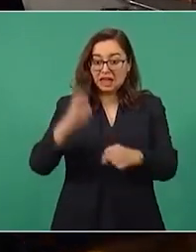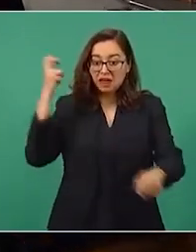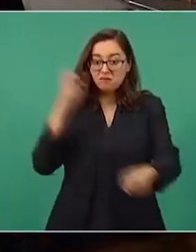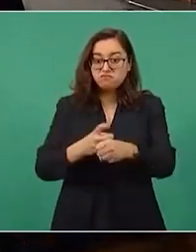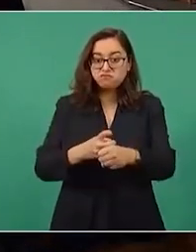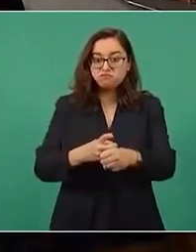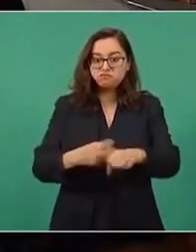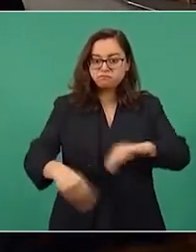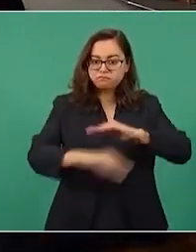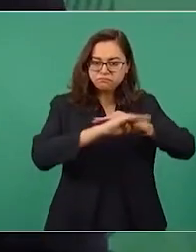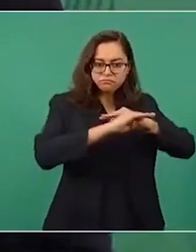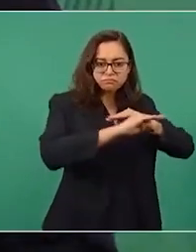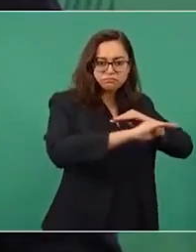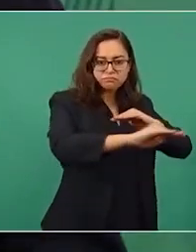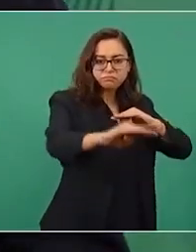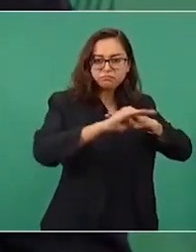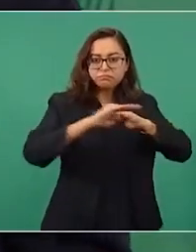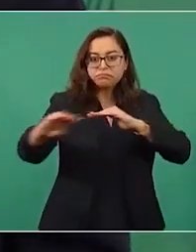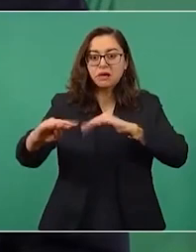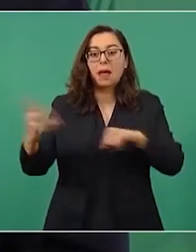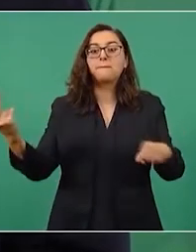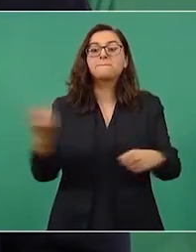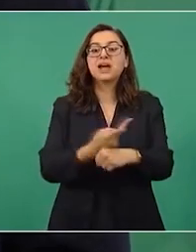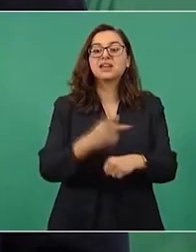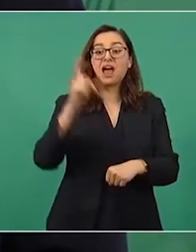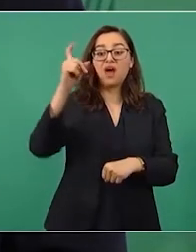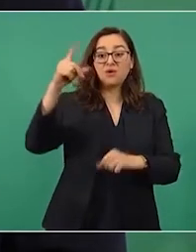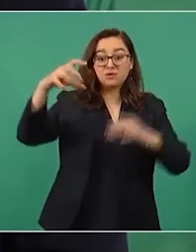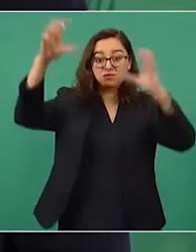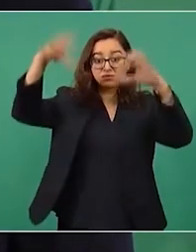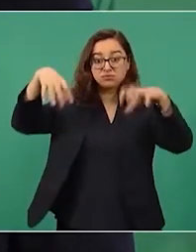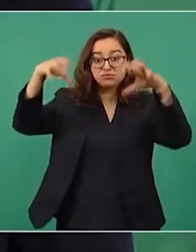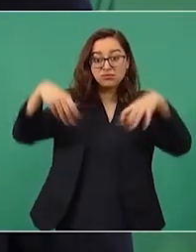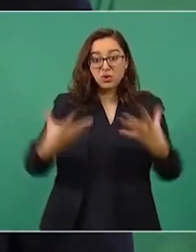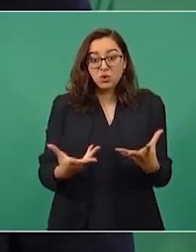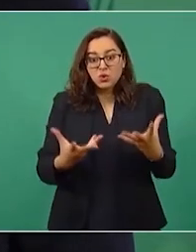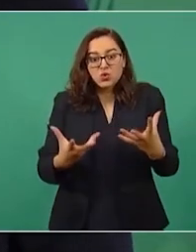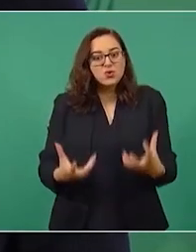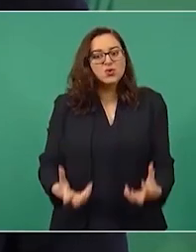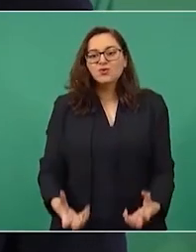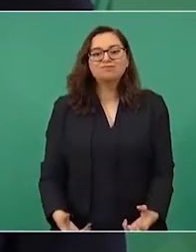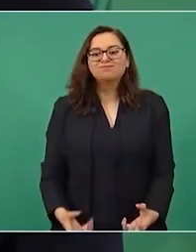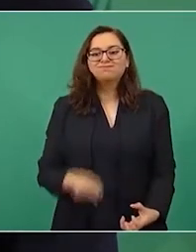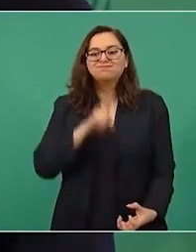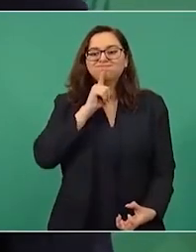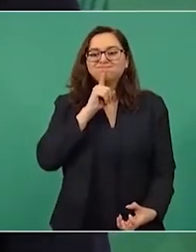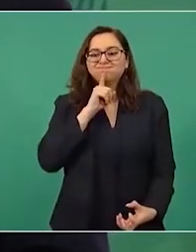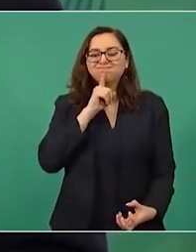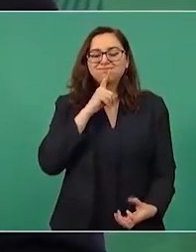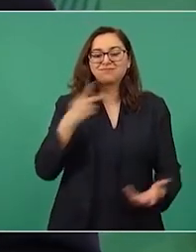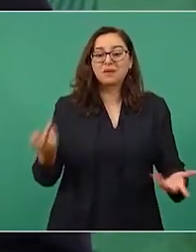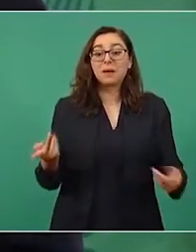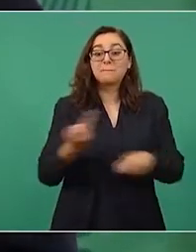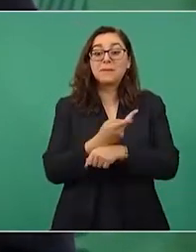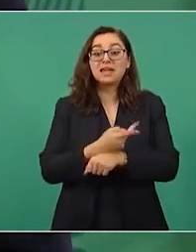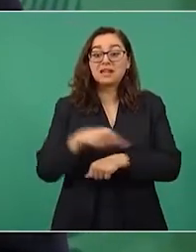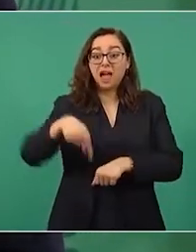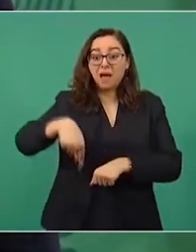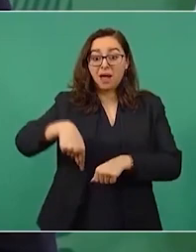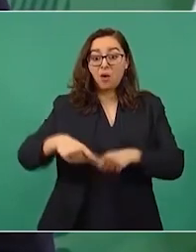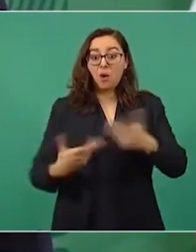No se recargan los acuíferos. Por eso el hundimiento de la ciudad,